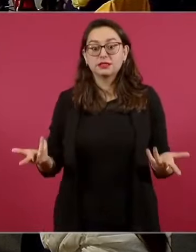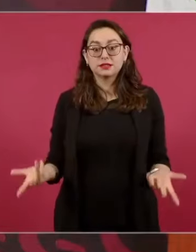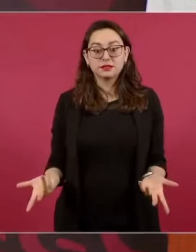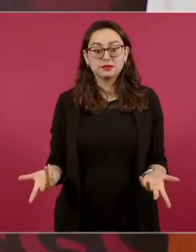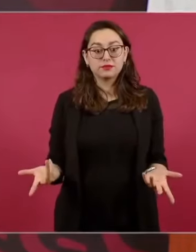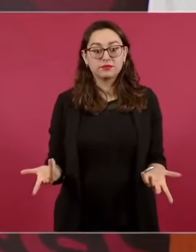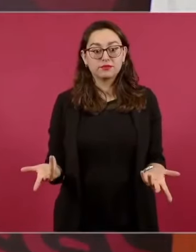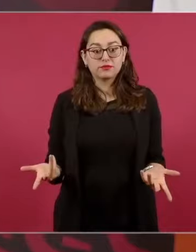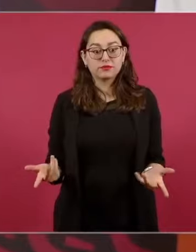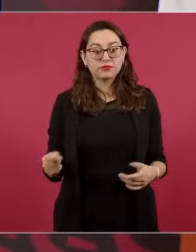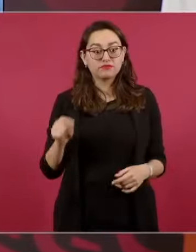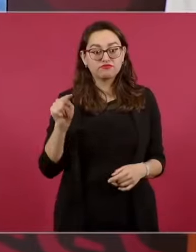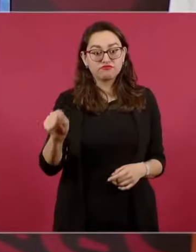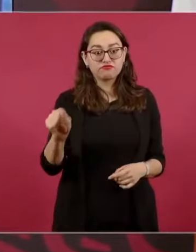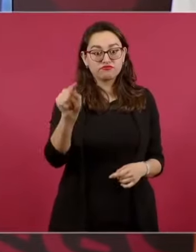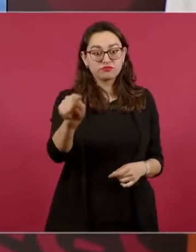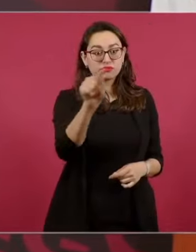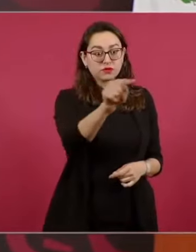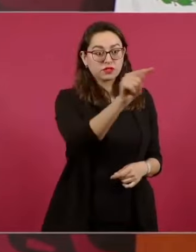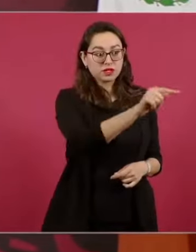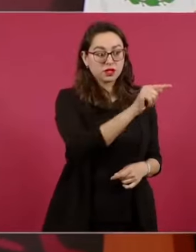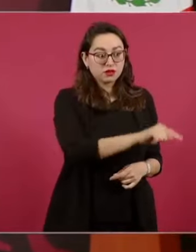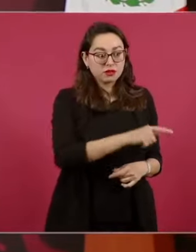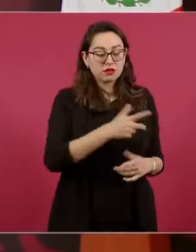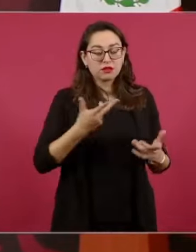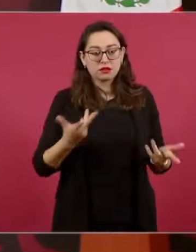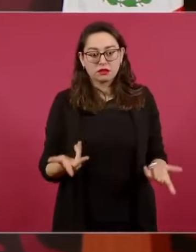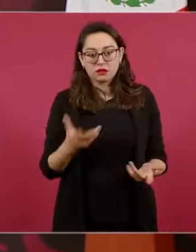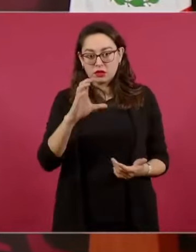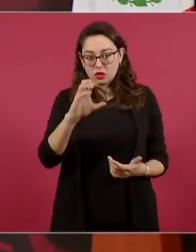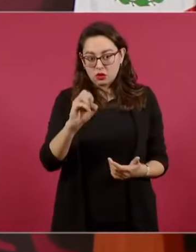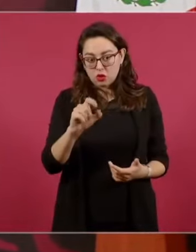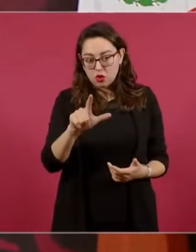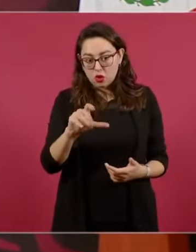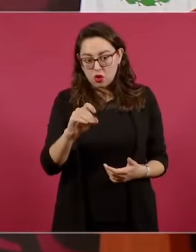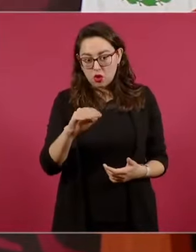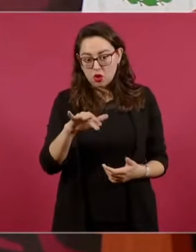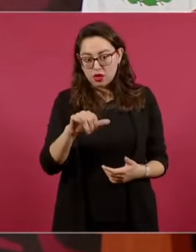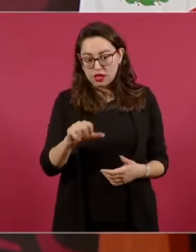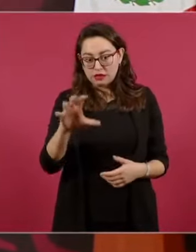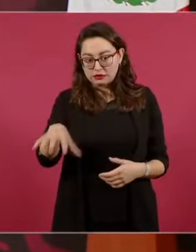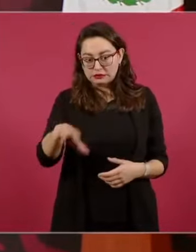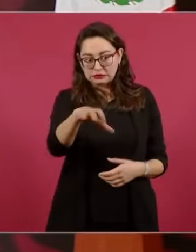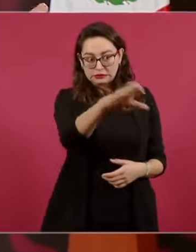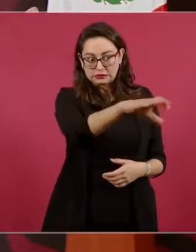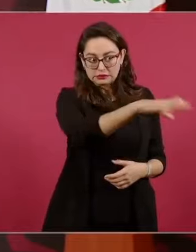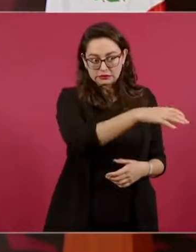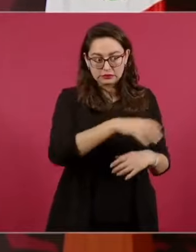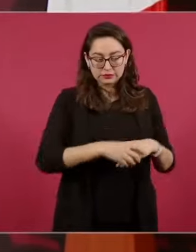molestos, molestos, molestos los conservadores corruptos y pueden